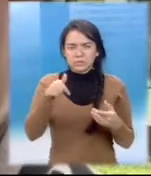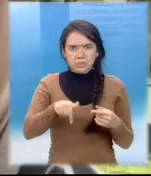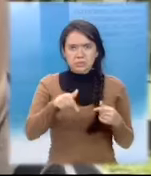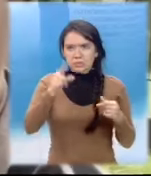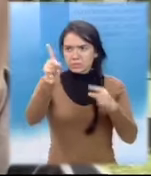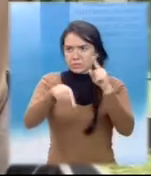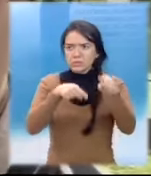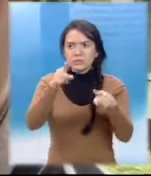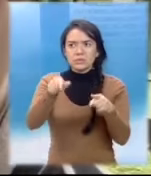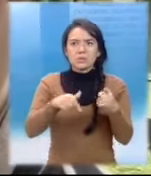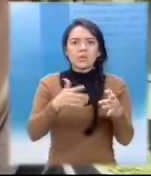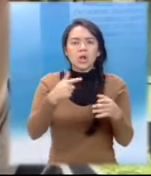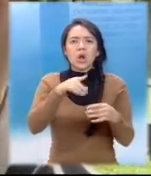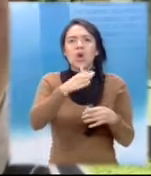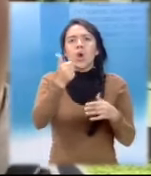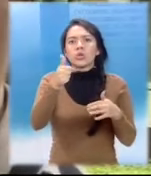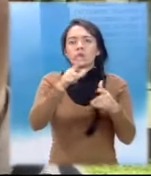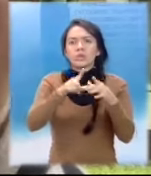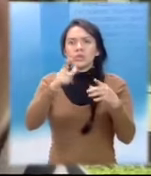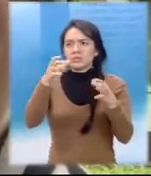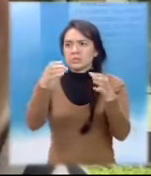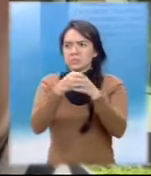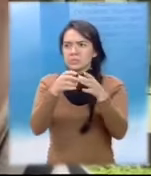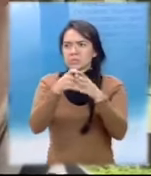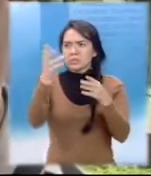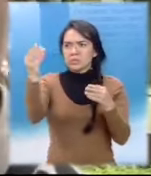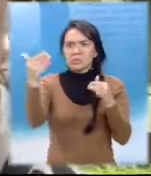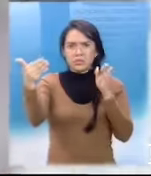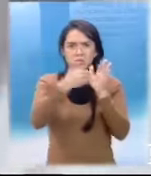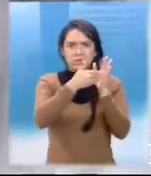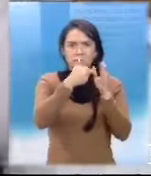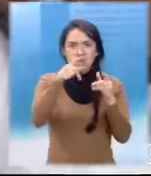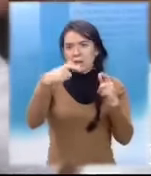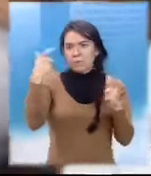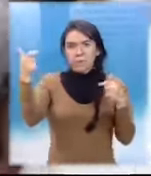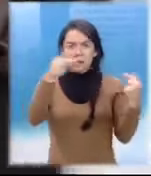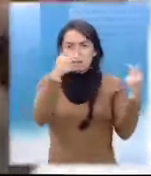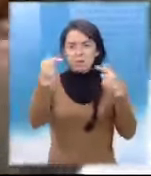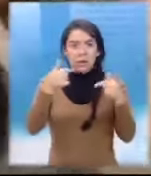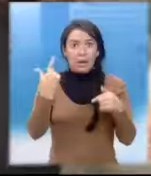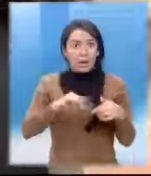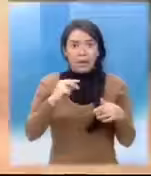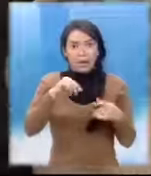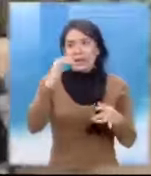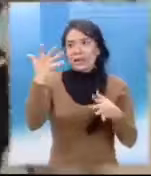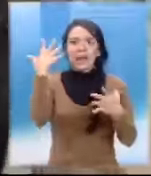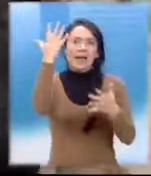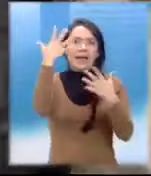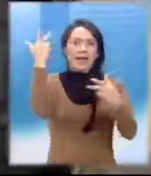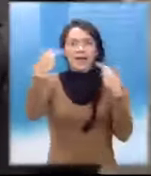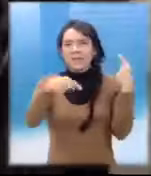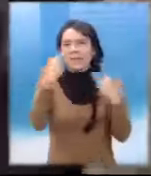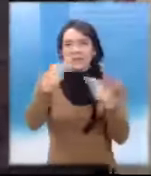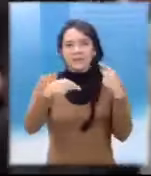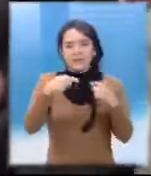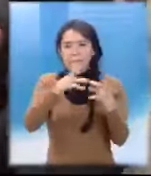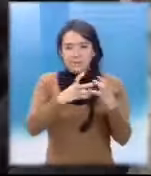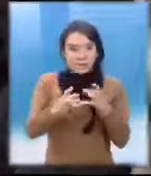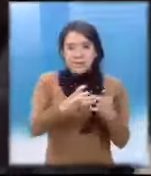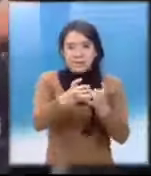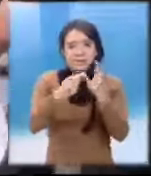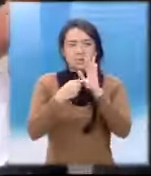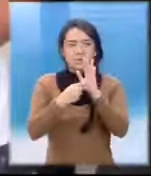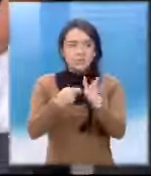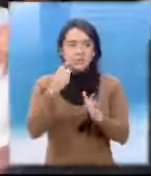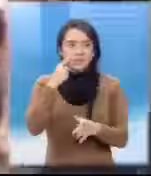pues definitivamente un altercado Hay que chupar, hay que gozar, hay que bailar, hay que brincar, hay que